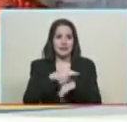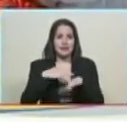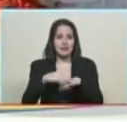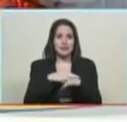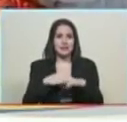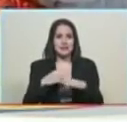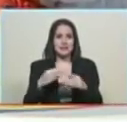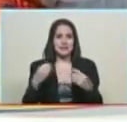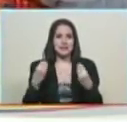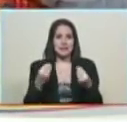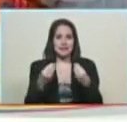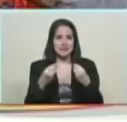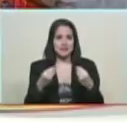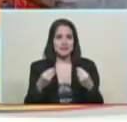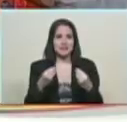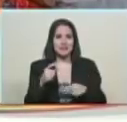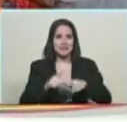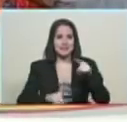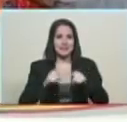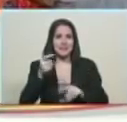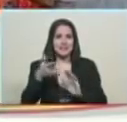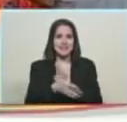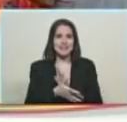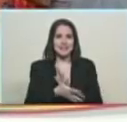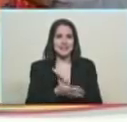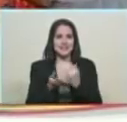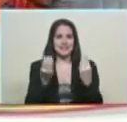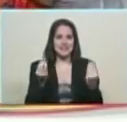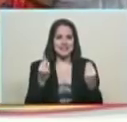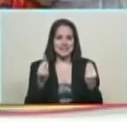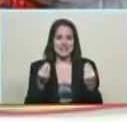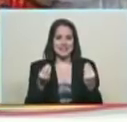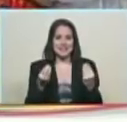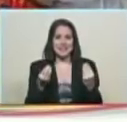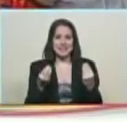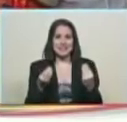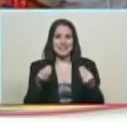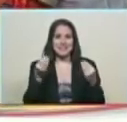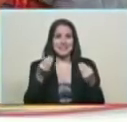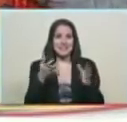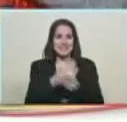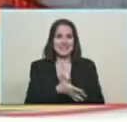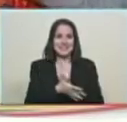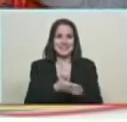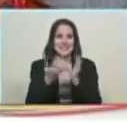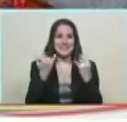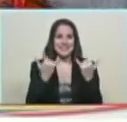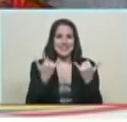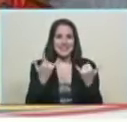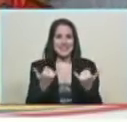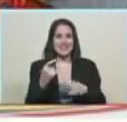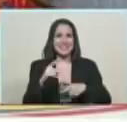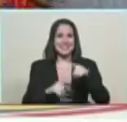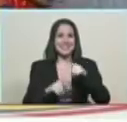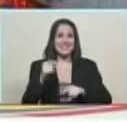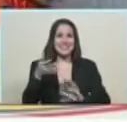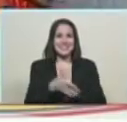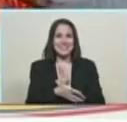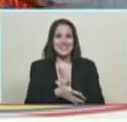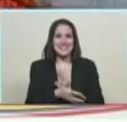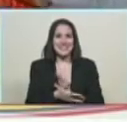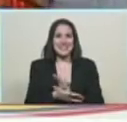que está allá junto al gobernador justo Noguera Pietri junto a la ministra Marlene